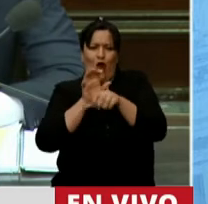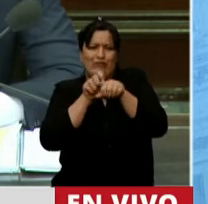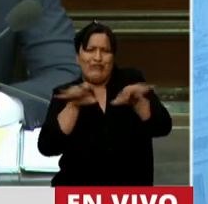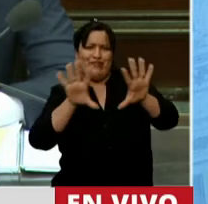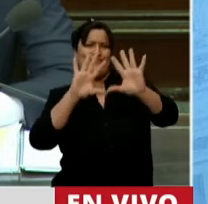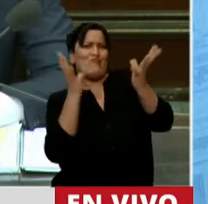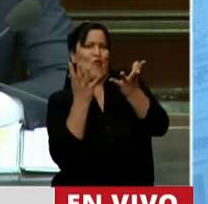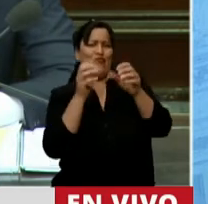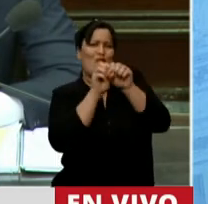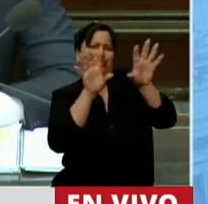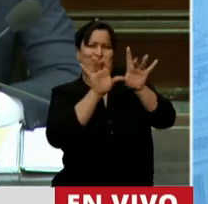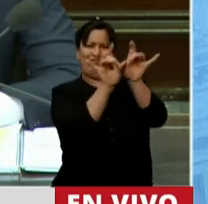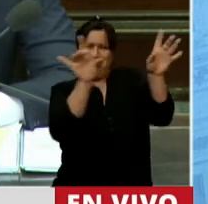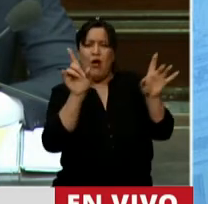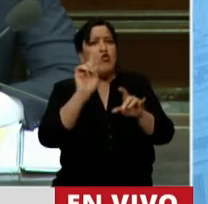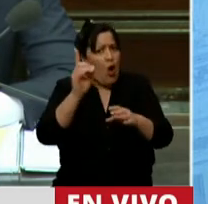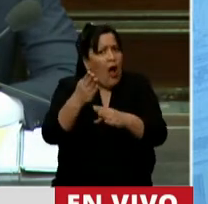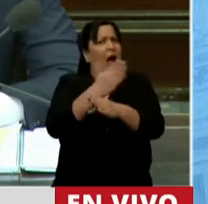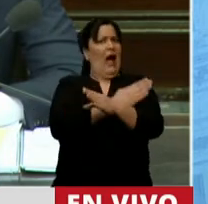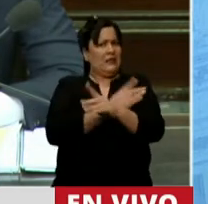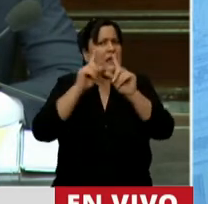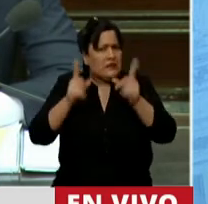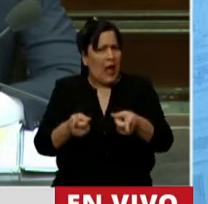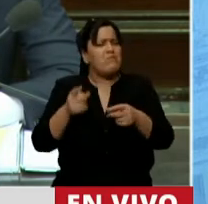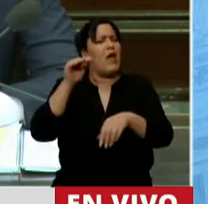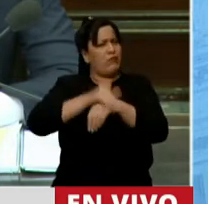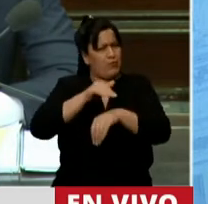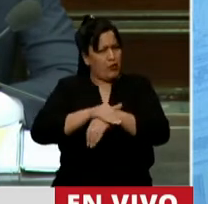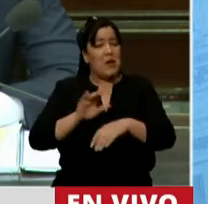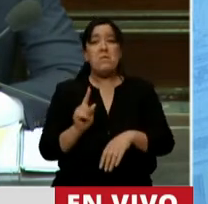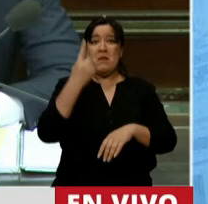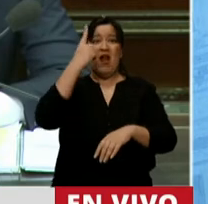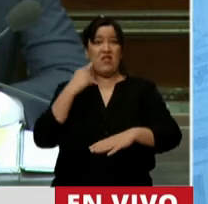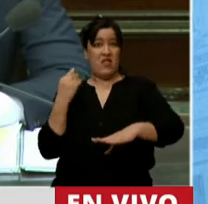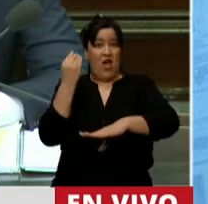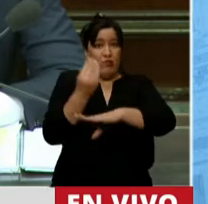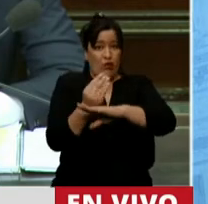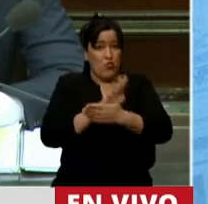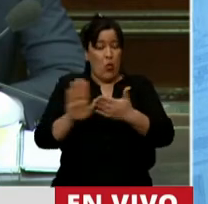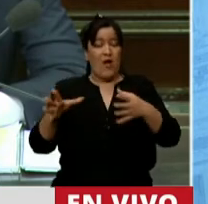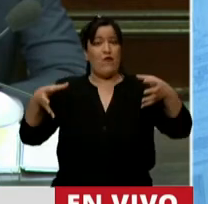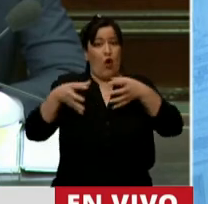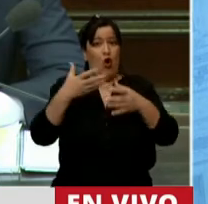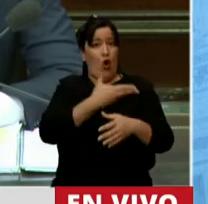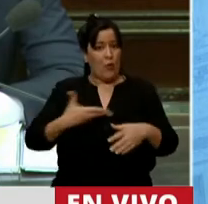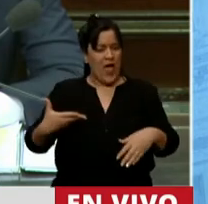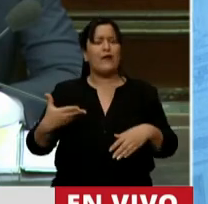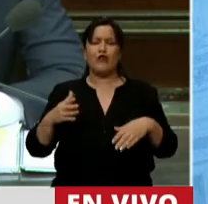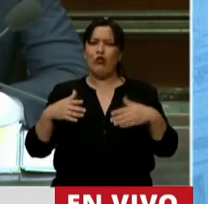sino previo a la pandemia, especialmente desde el primer día de gobierno. Yo me hago una pregunta,